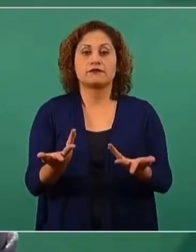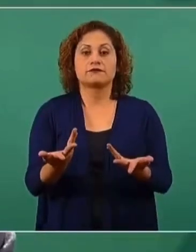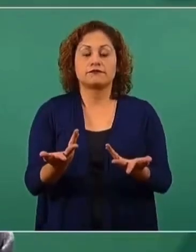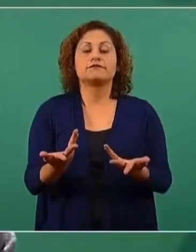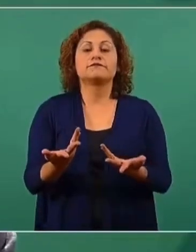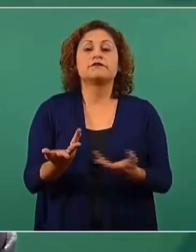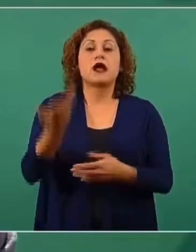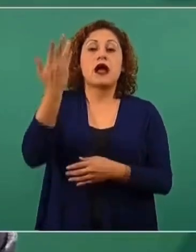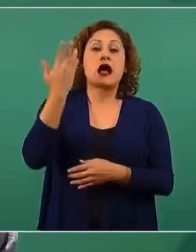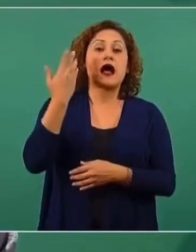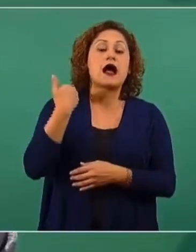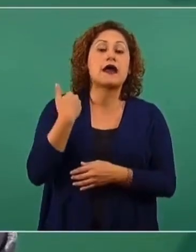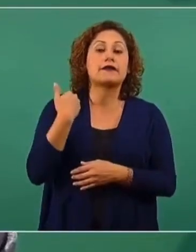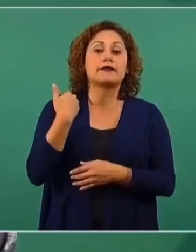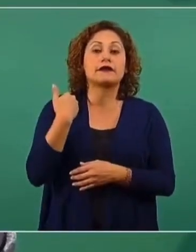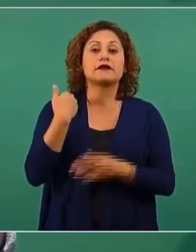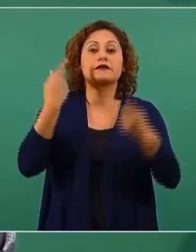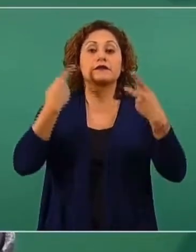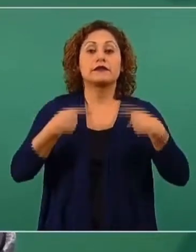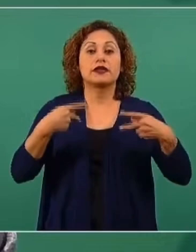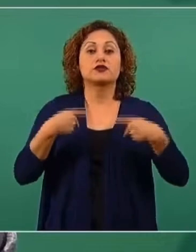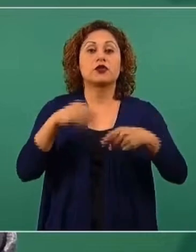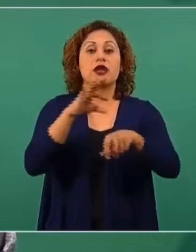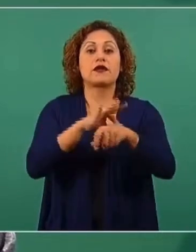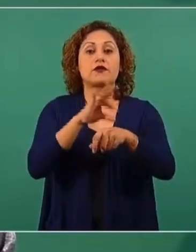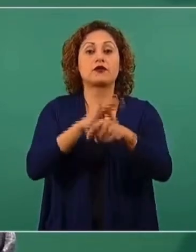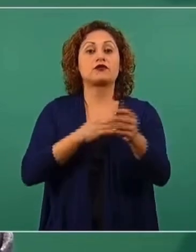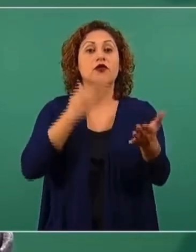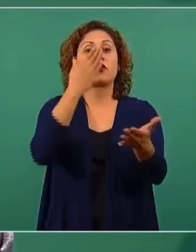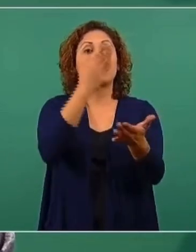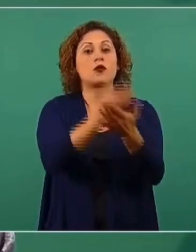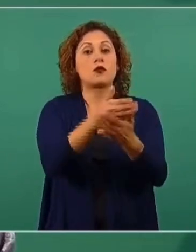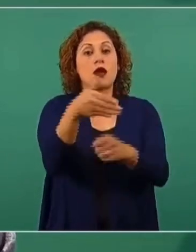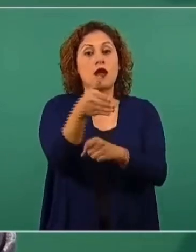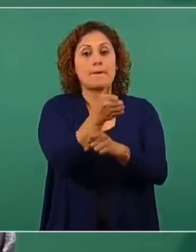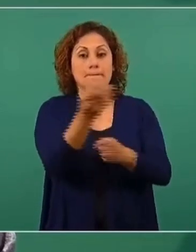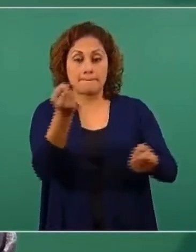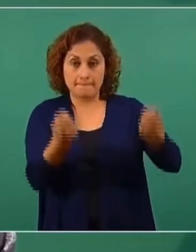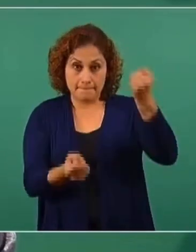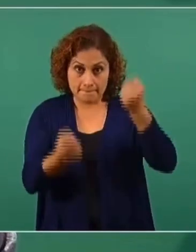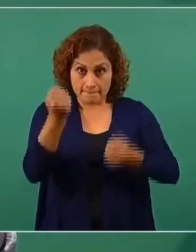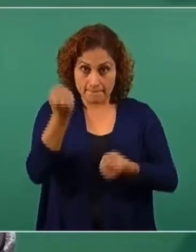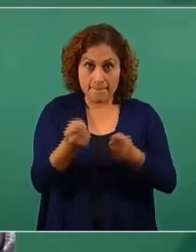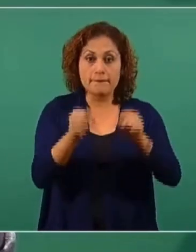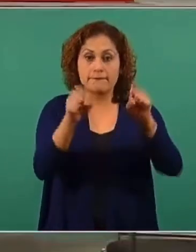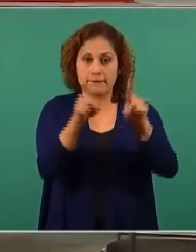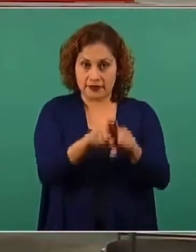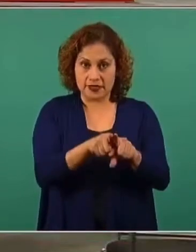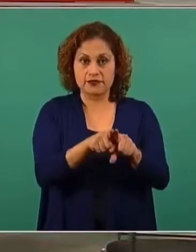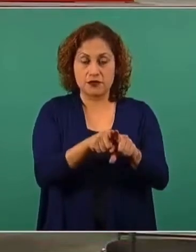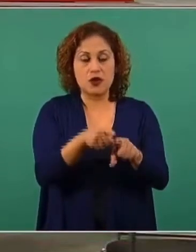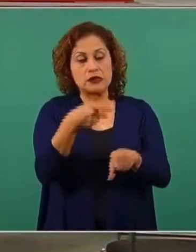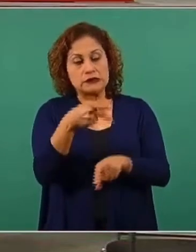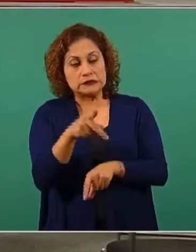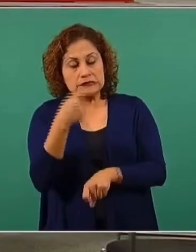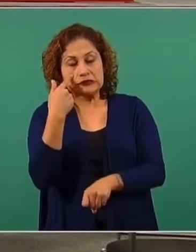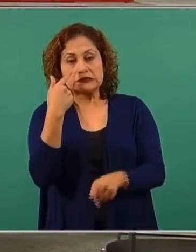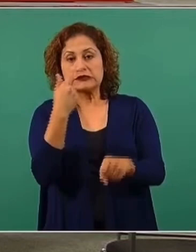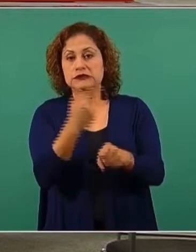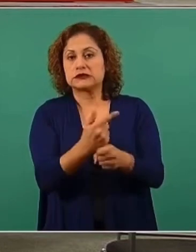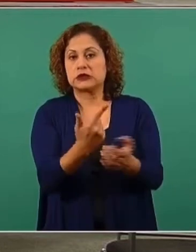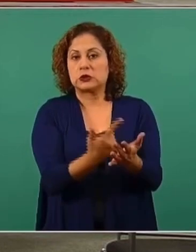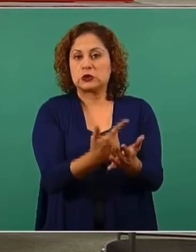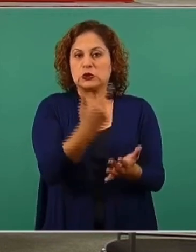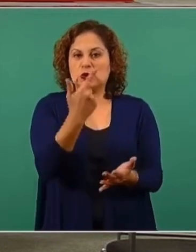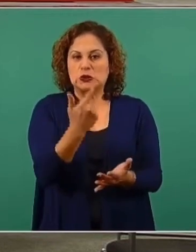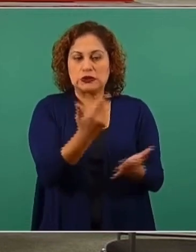atendió personal médico en una ambulancia como parte del operativo, pero consideraron que tenía un riesgo muy elevado de que se